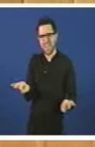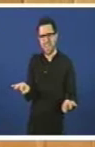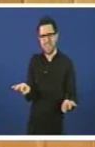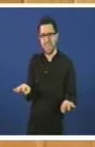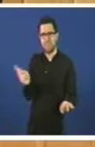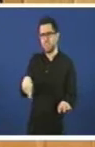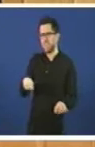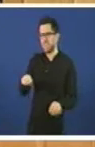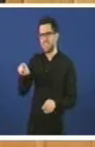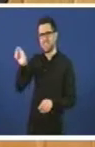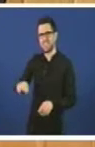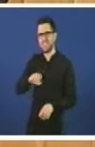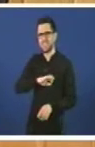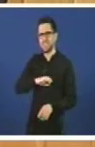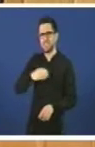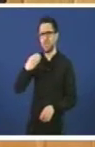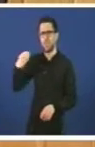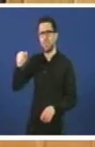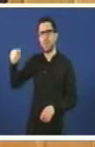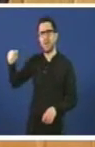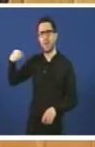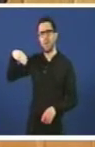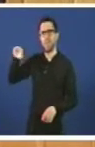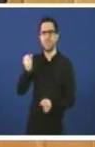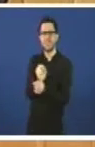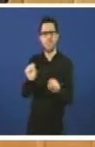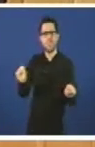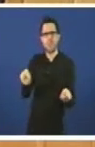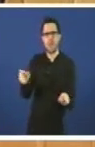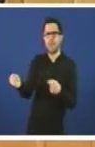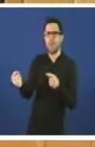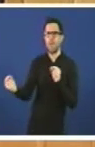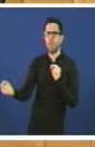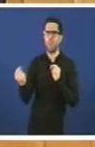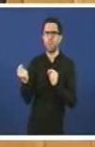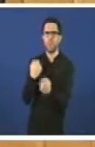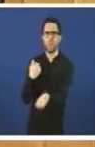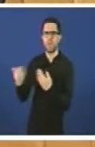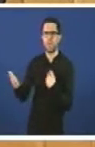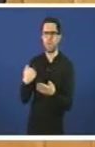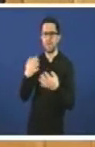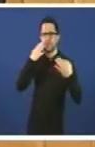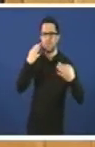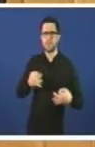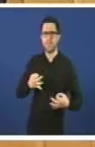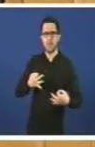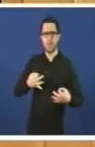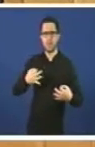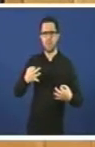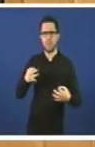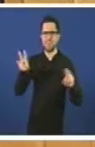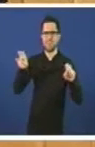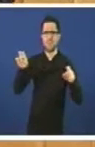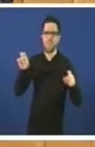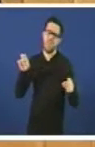señor Bomonde, é imposible ter un debate a serio e riguroso sobre a cuestión da lingua con vostés.